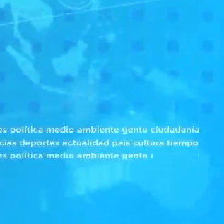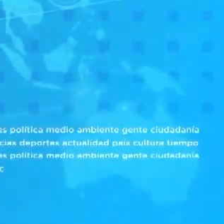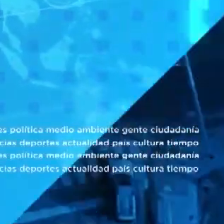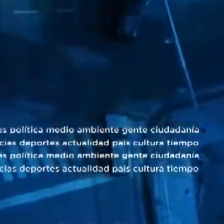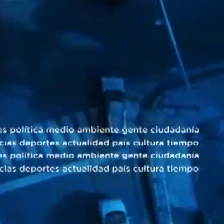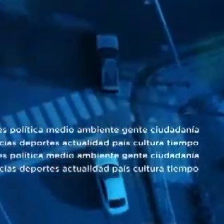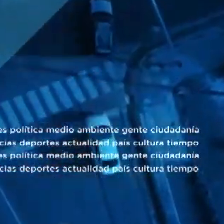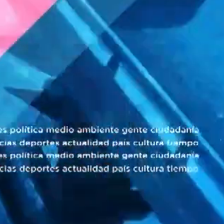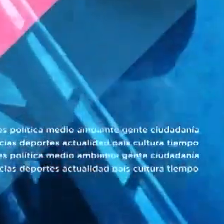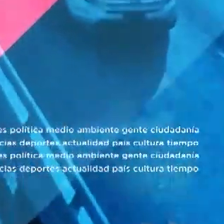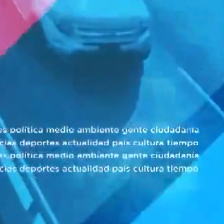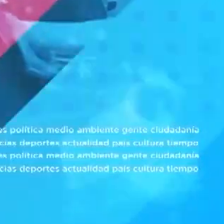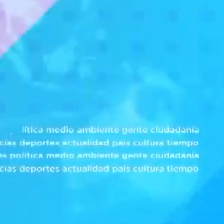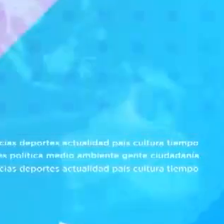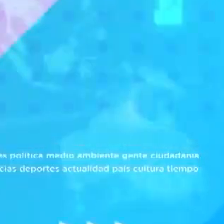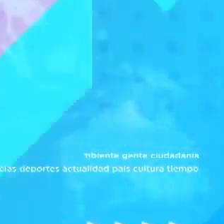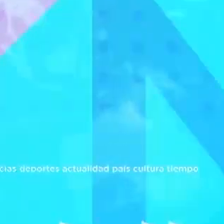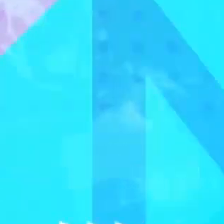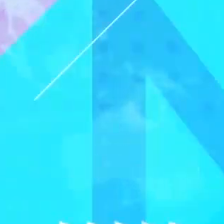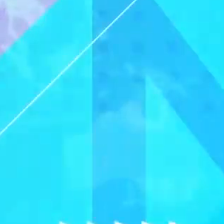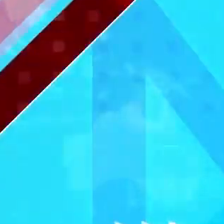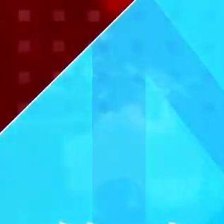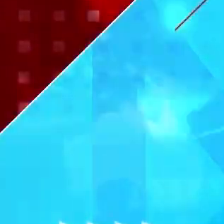Gracias. Gracias. Gracias. Gracias.